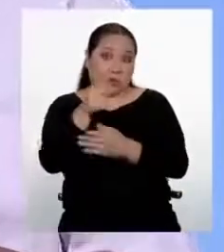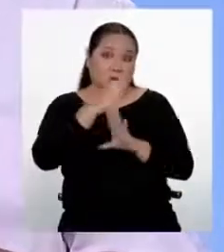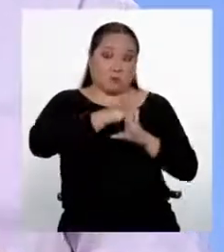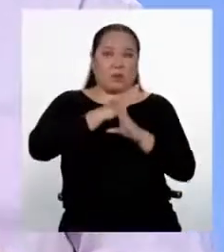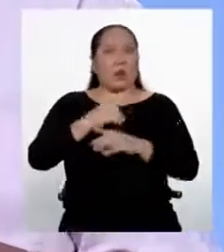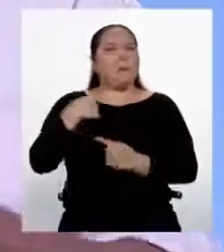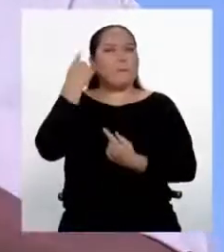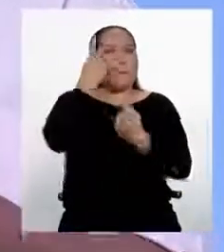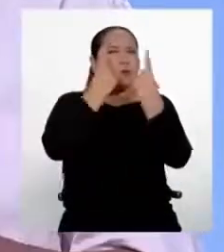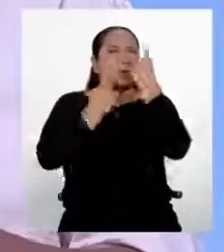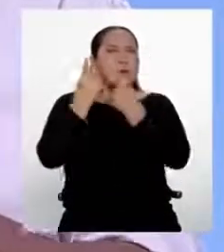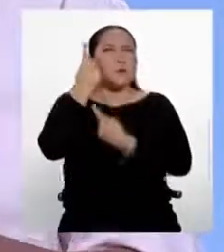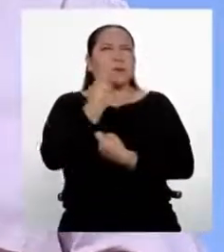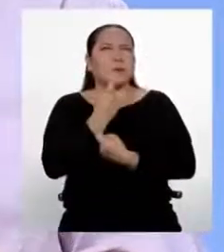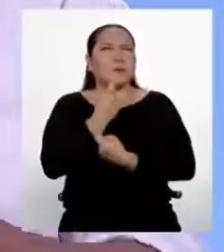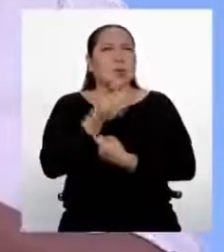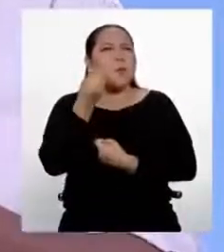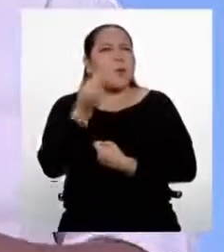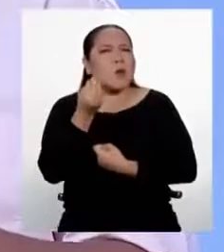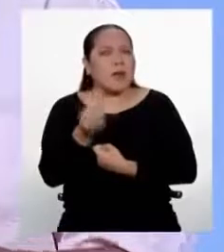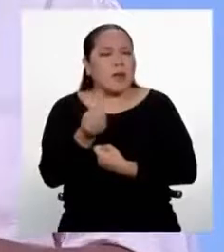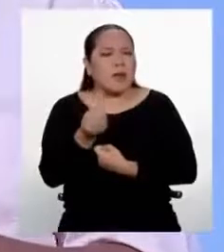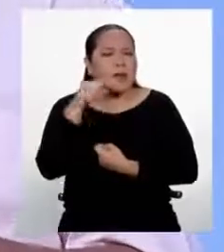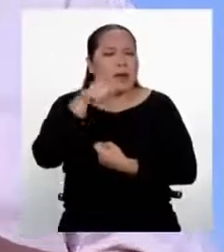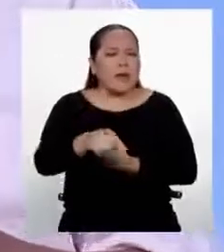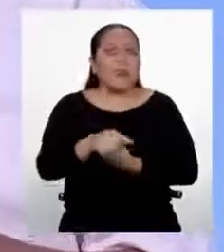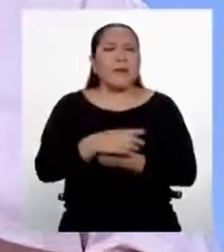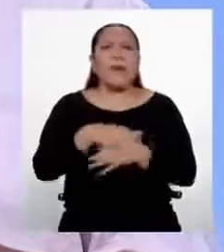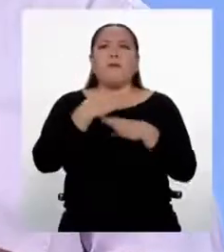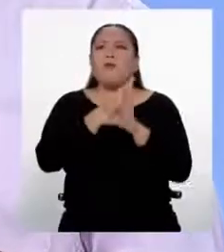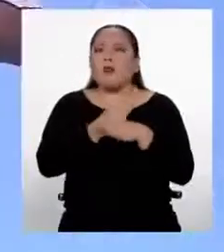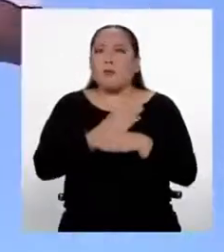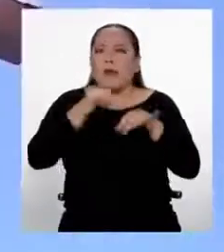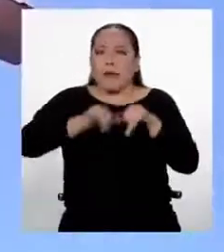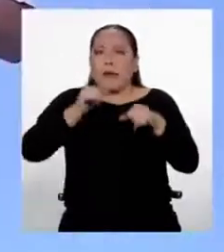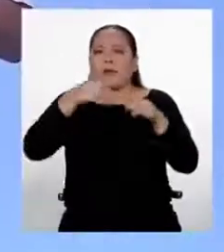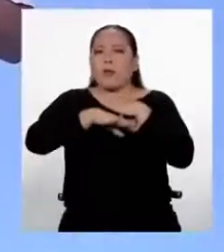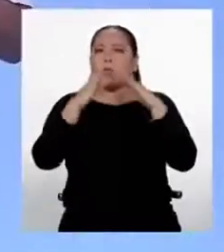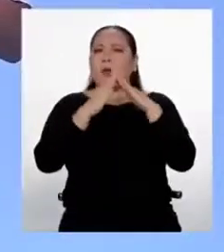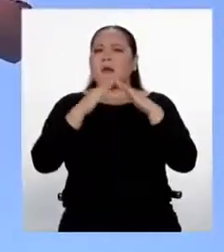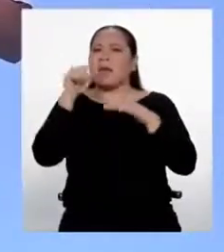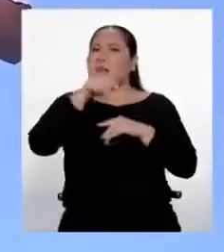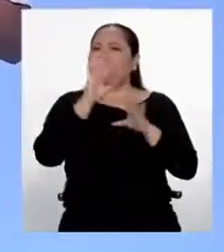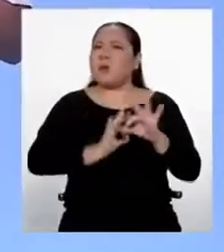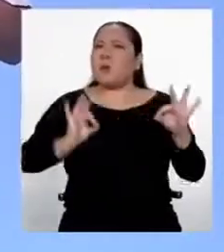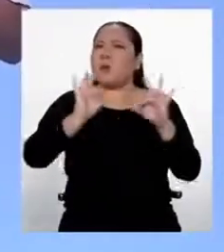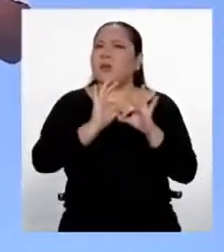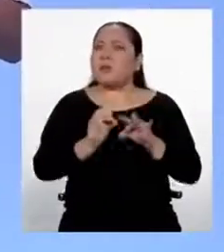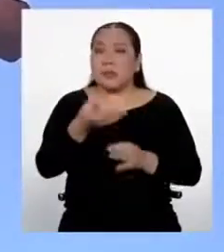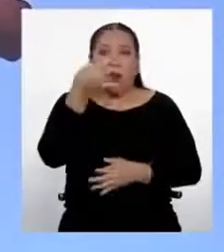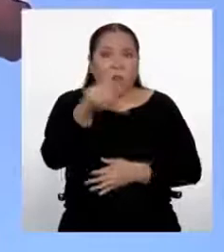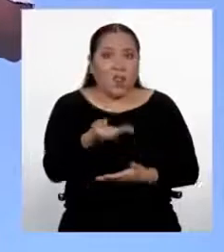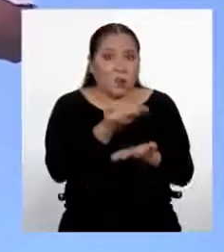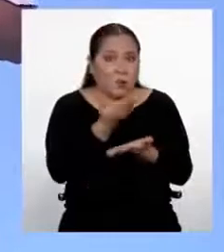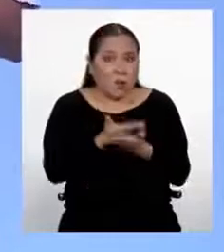preguntémonos, ¿por qué la estrategia de aislamiento social es importante? ¿Qué evidencias demuestran que el